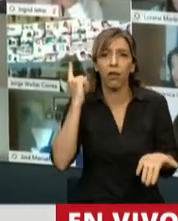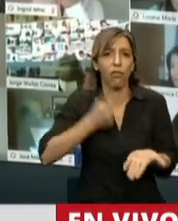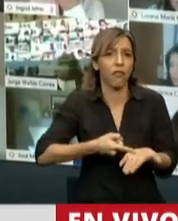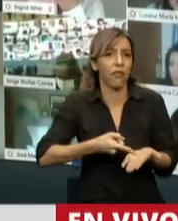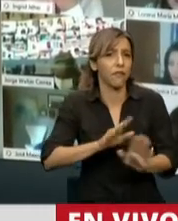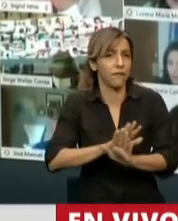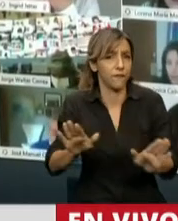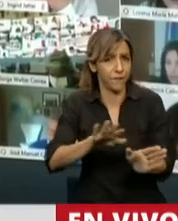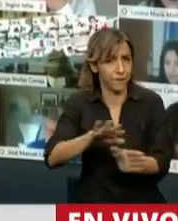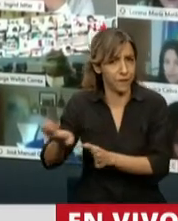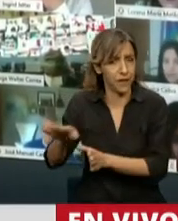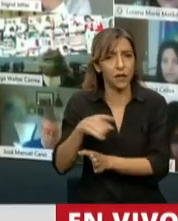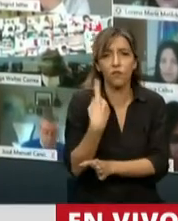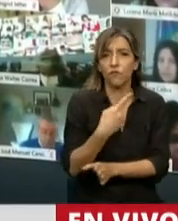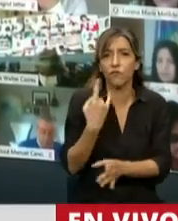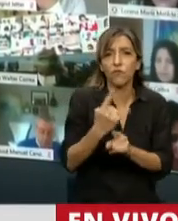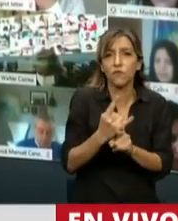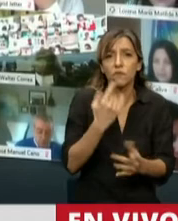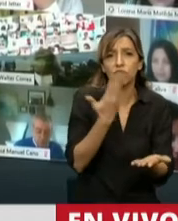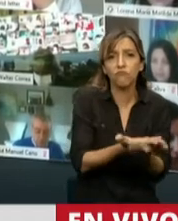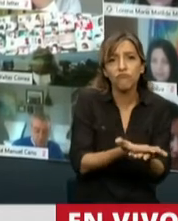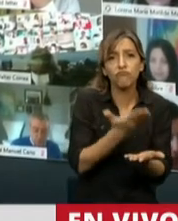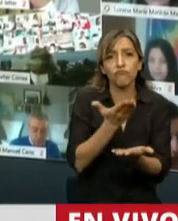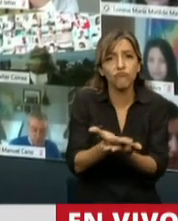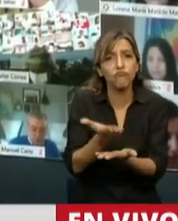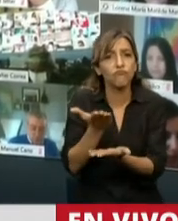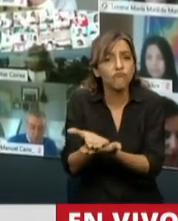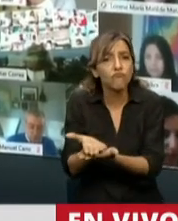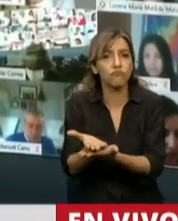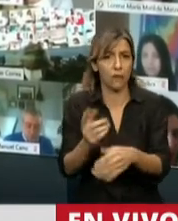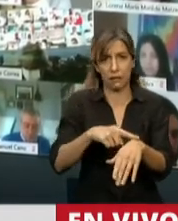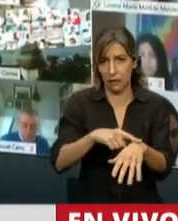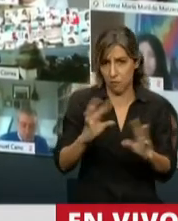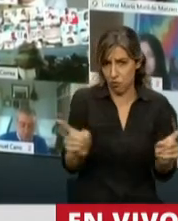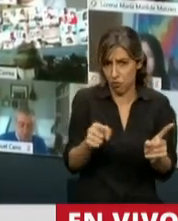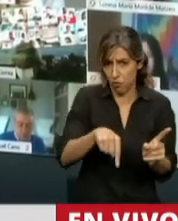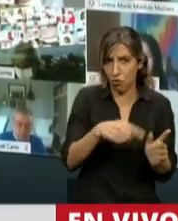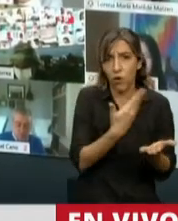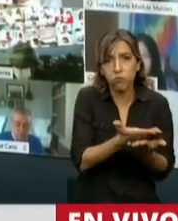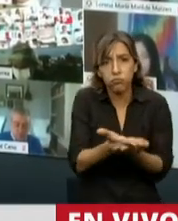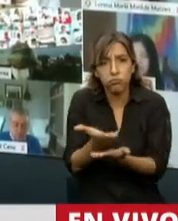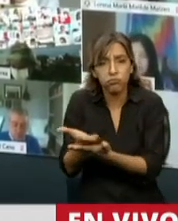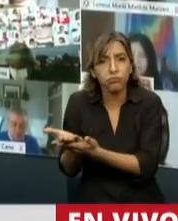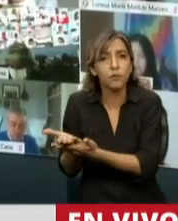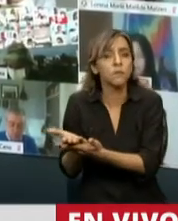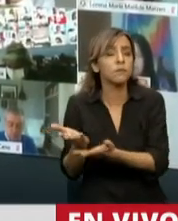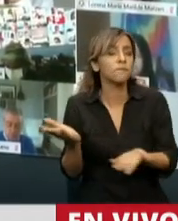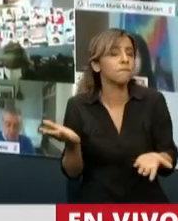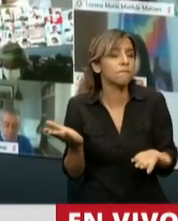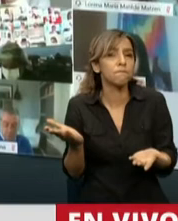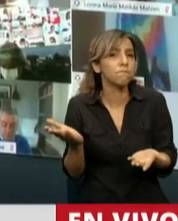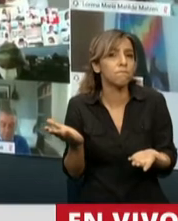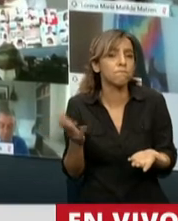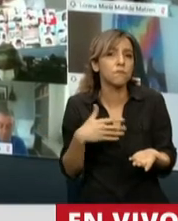presentación tras presentación que venimos haciendo y en este corto tiempo, no me voy a referir a cuestiones